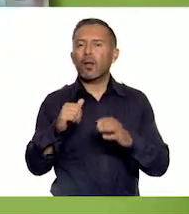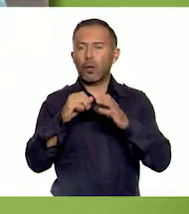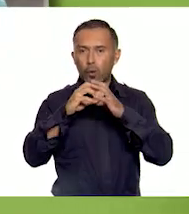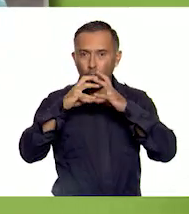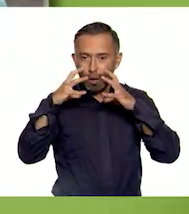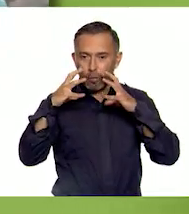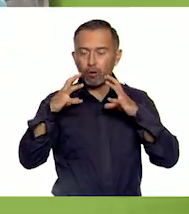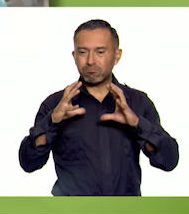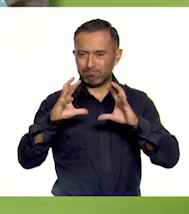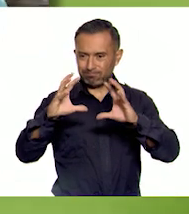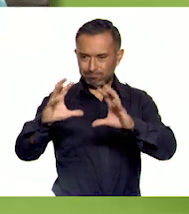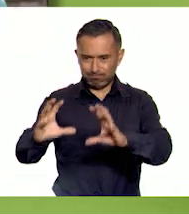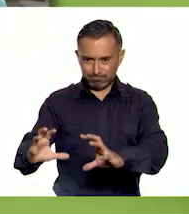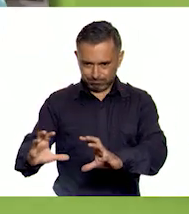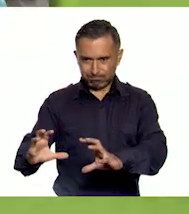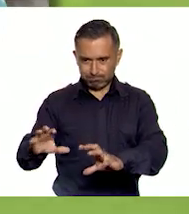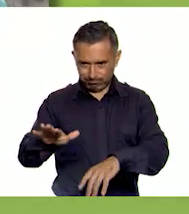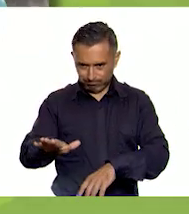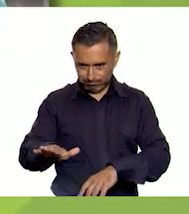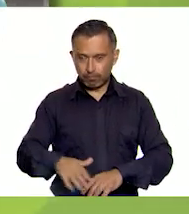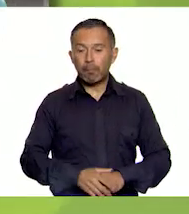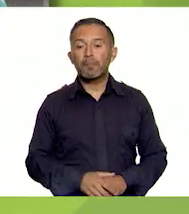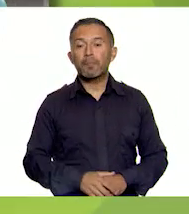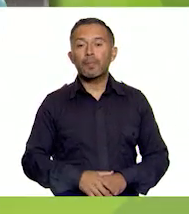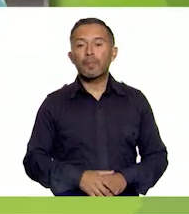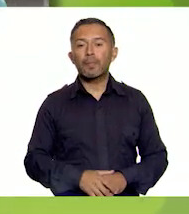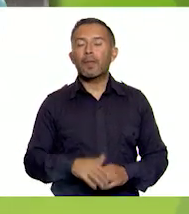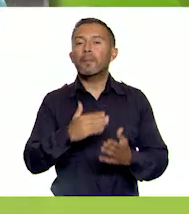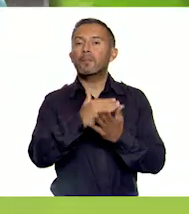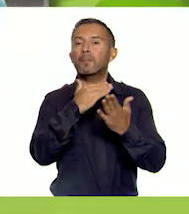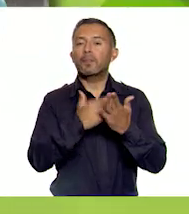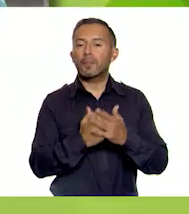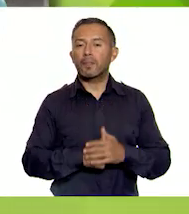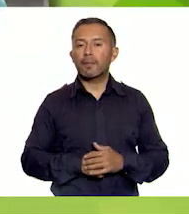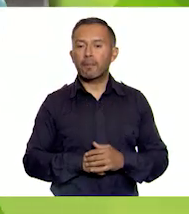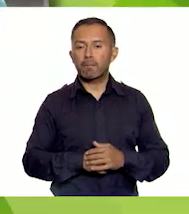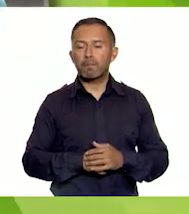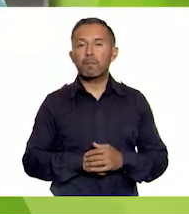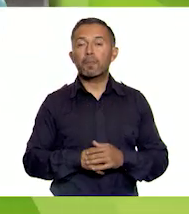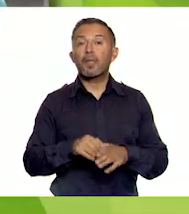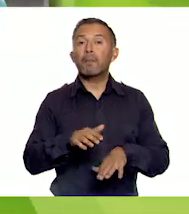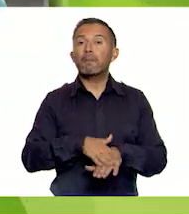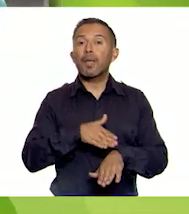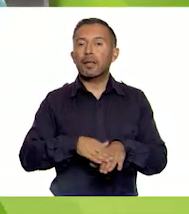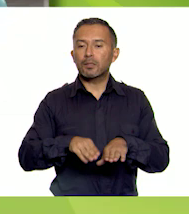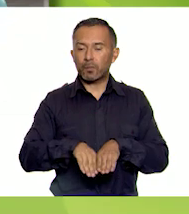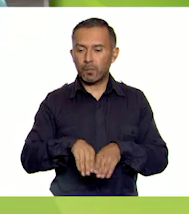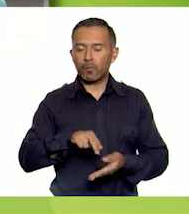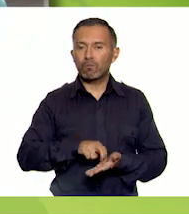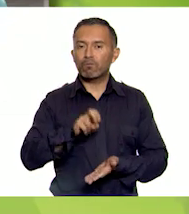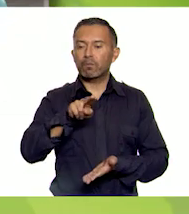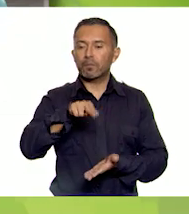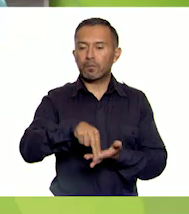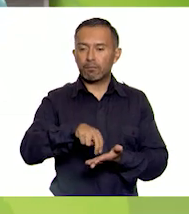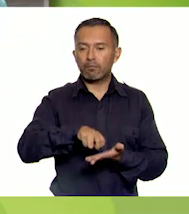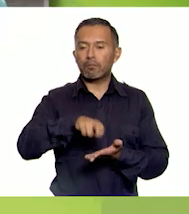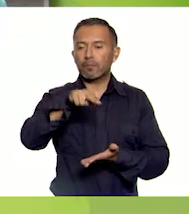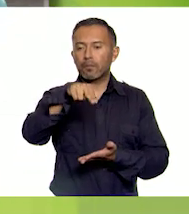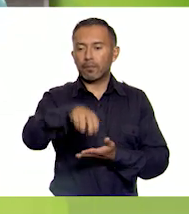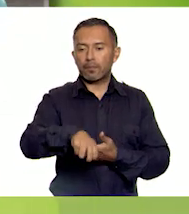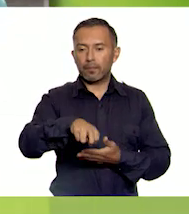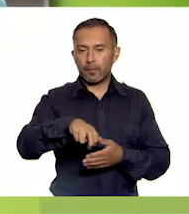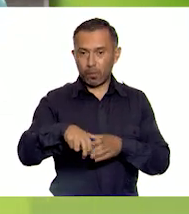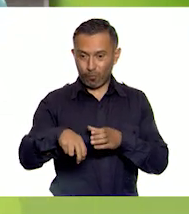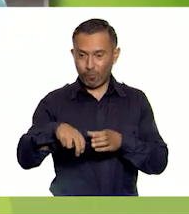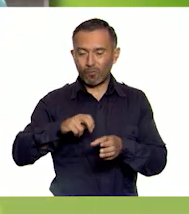lo tomé. Siguiente, con pies juntos voy a saltar mis botellas. Recuerda